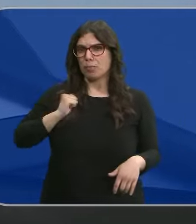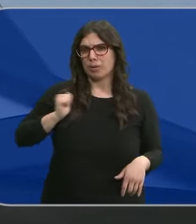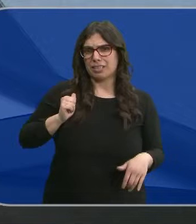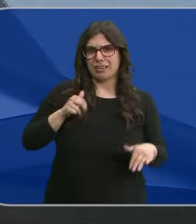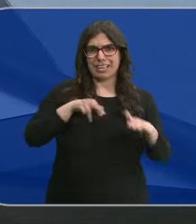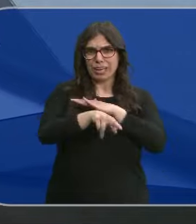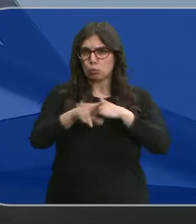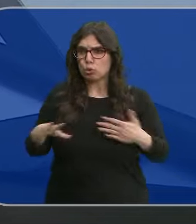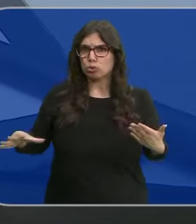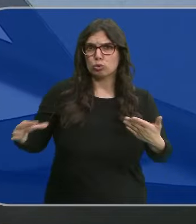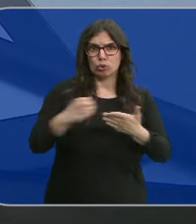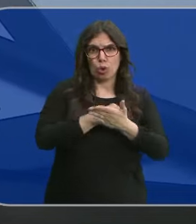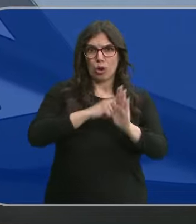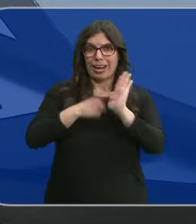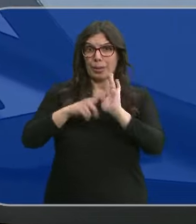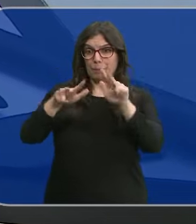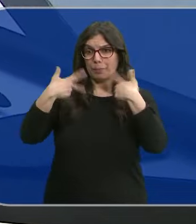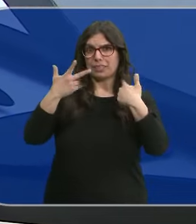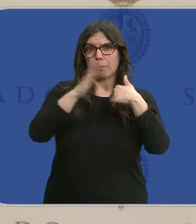las herramientas legales para frenar esta ley.